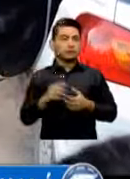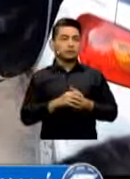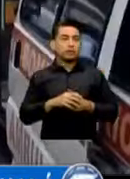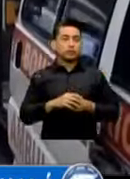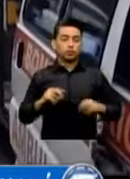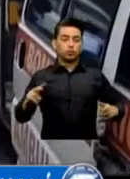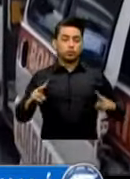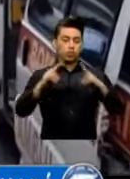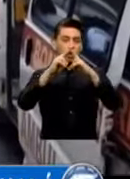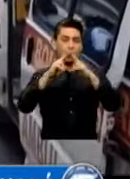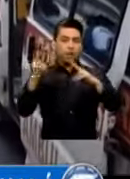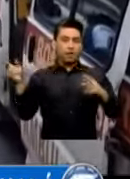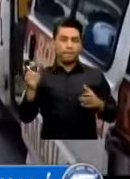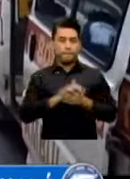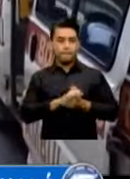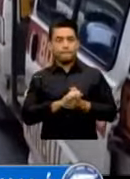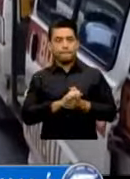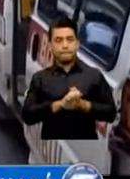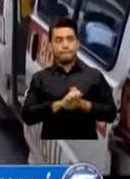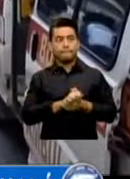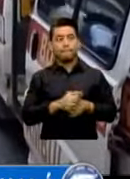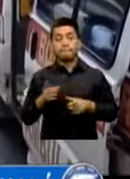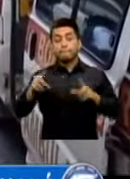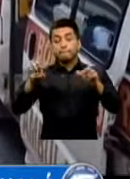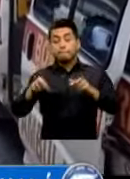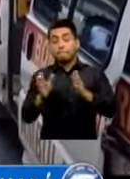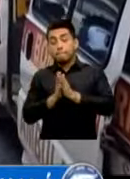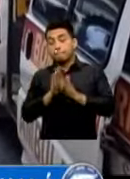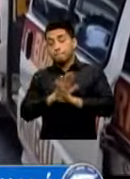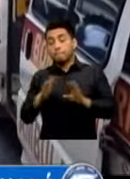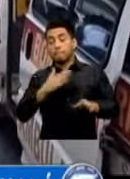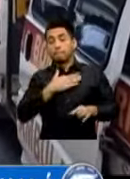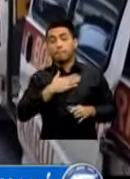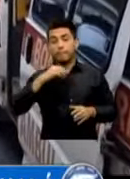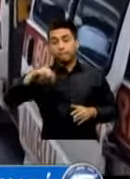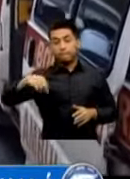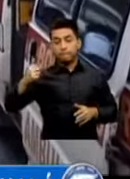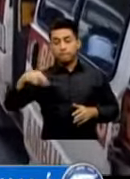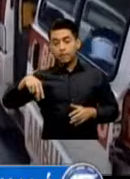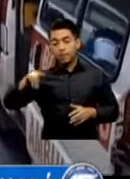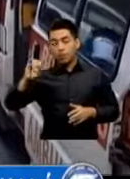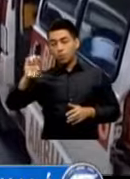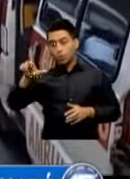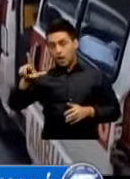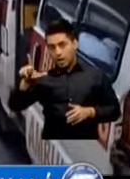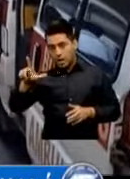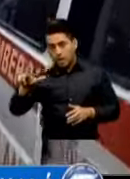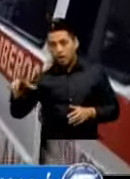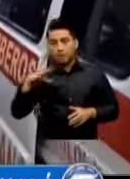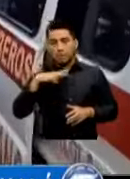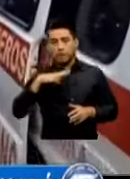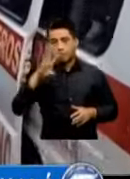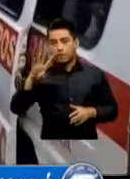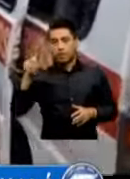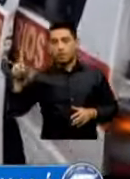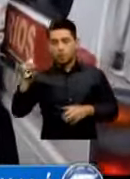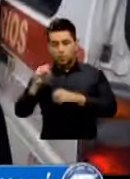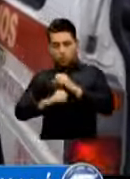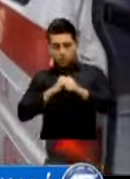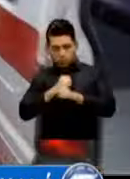El Fallecido Es Manuel Ortiz Tulul De 41 Años De Edad